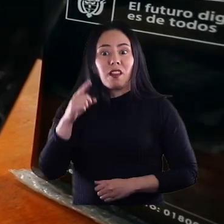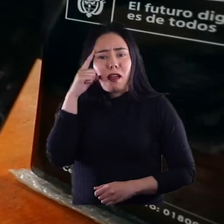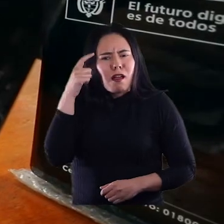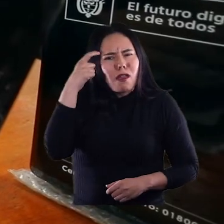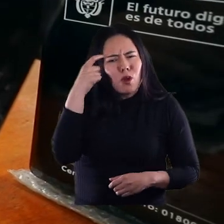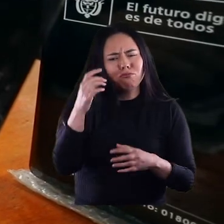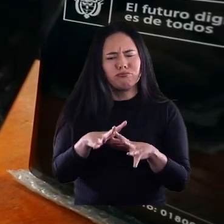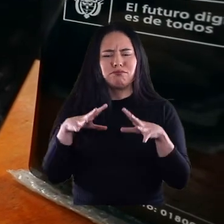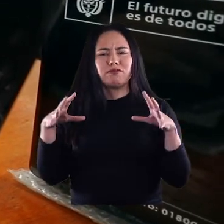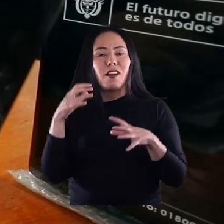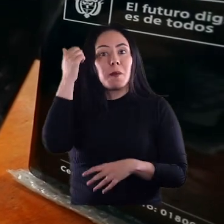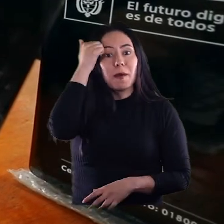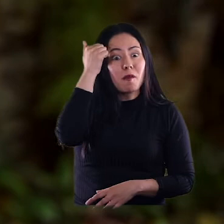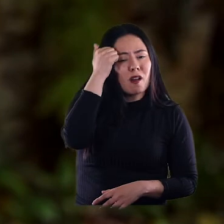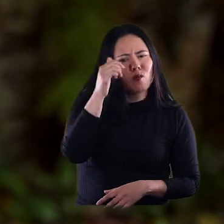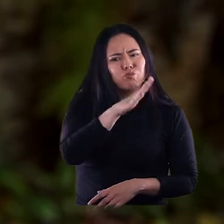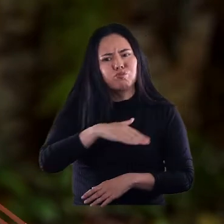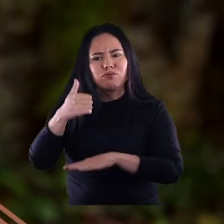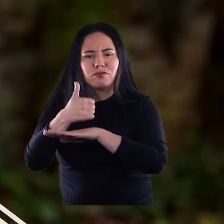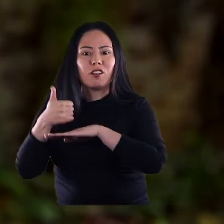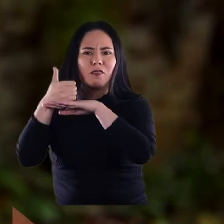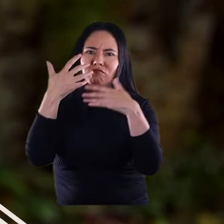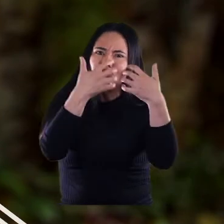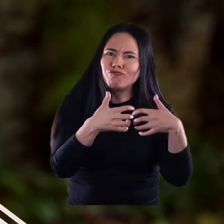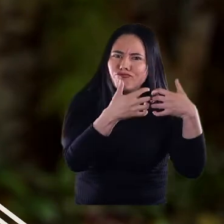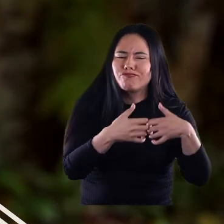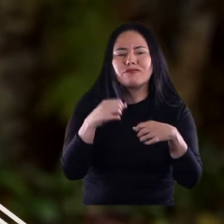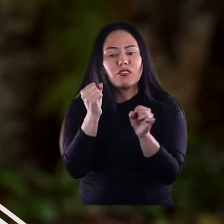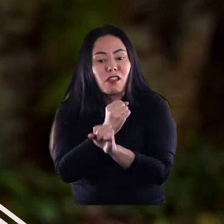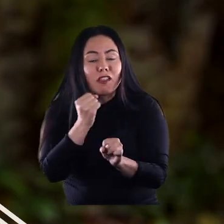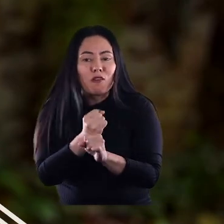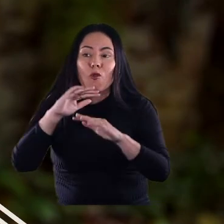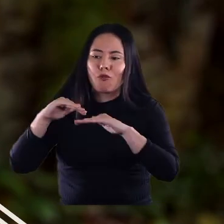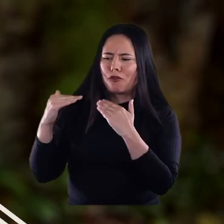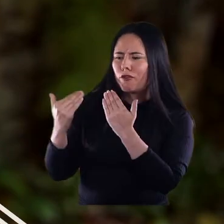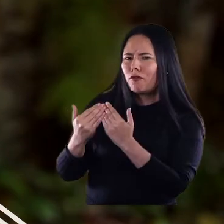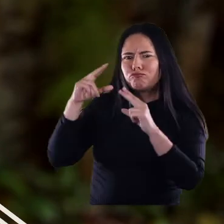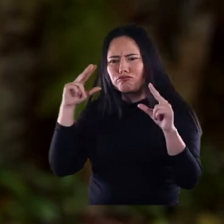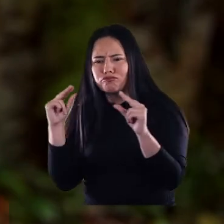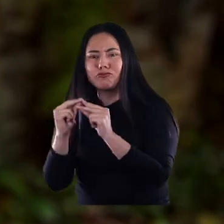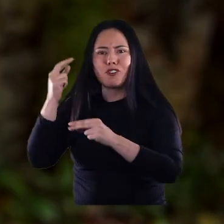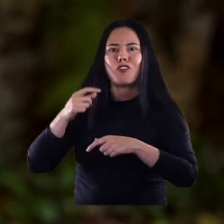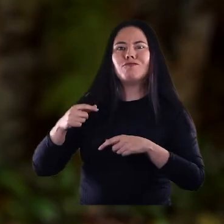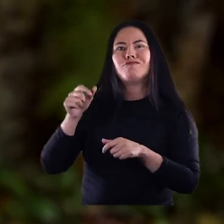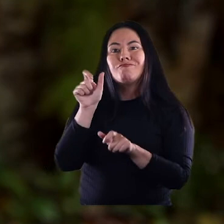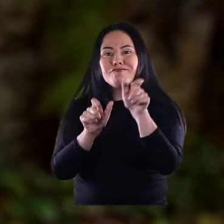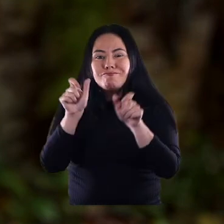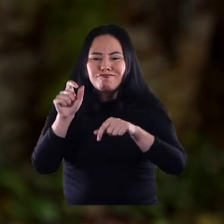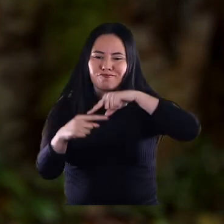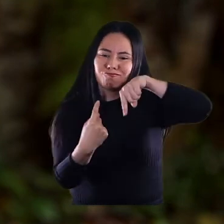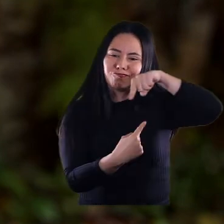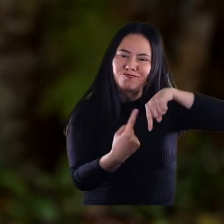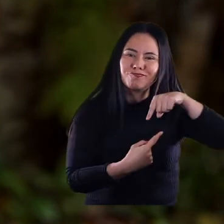El reto tal vez más grande de los maestros, de los directivos, de los funcionarios que trabajamos en colegios con enfoque turístico es